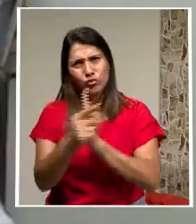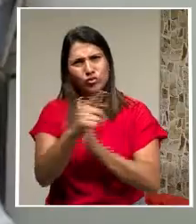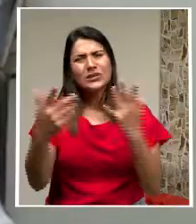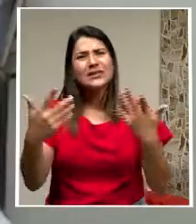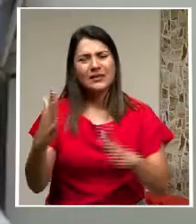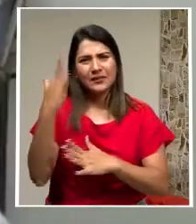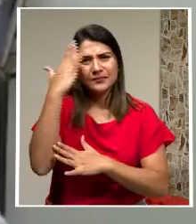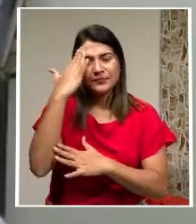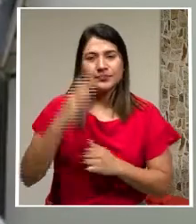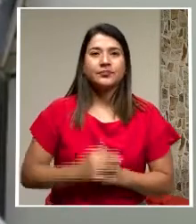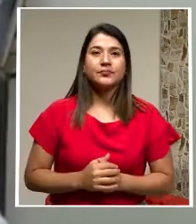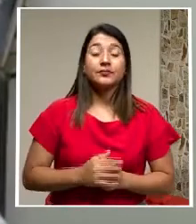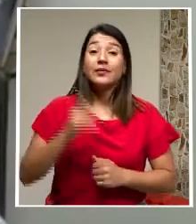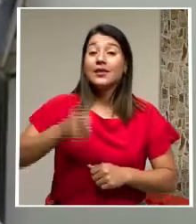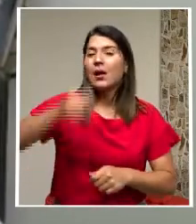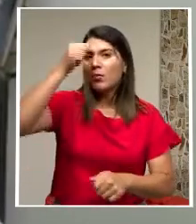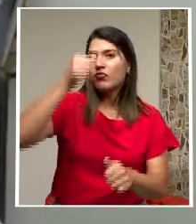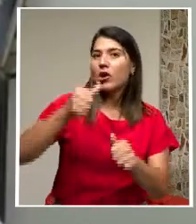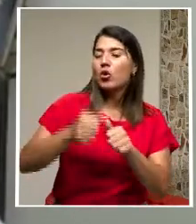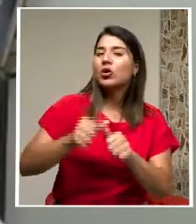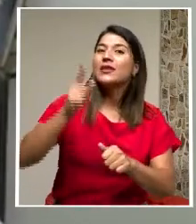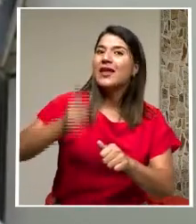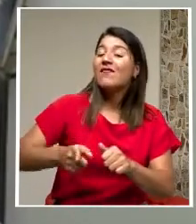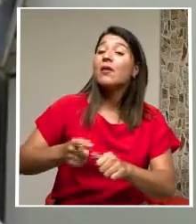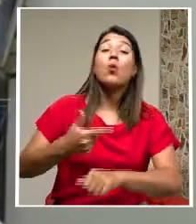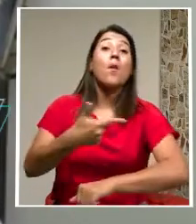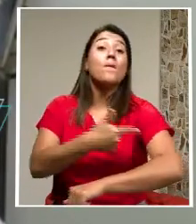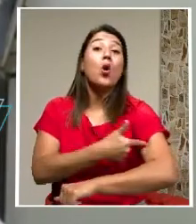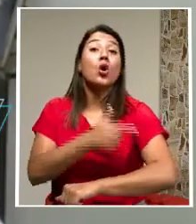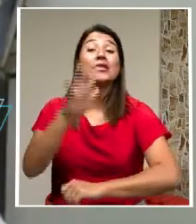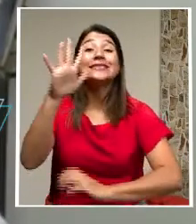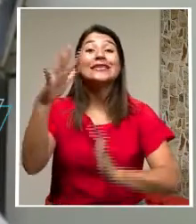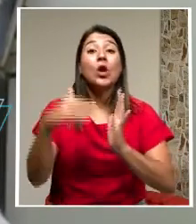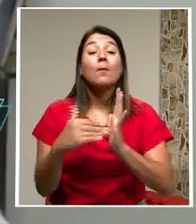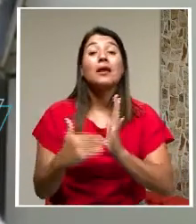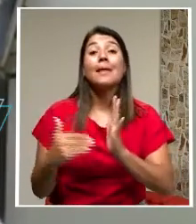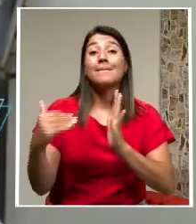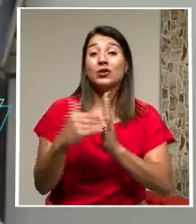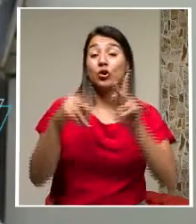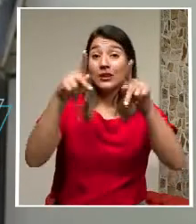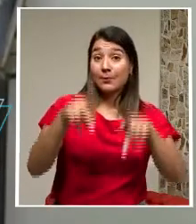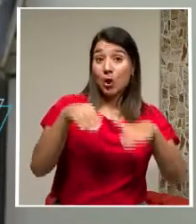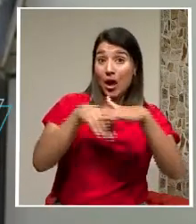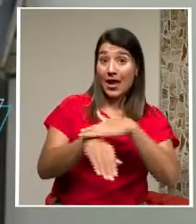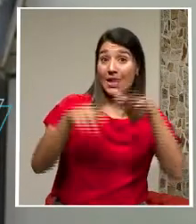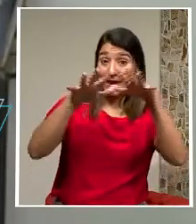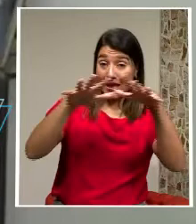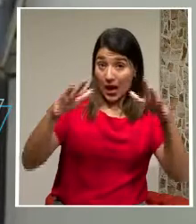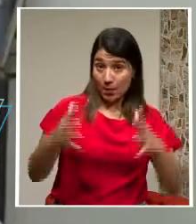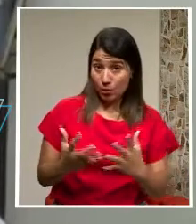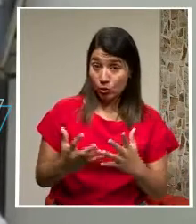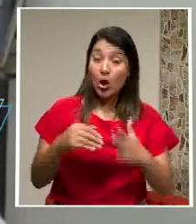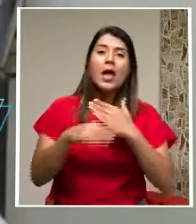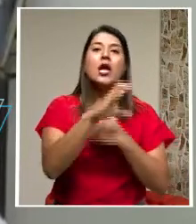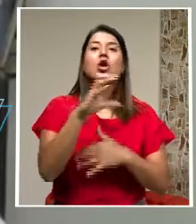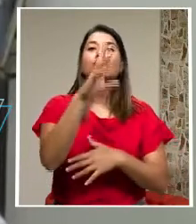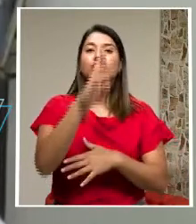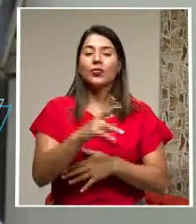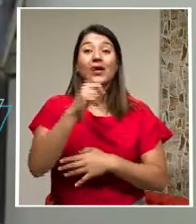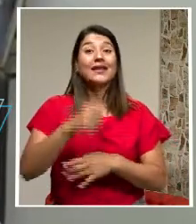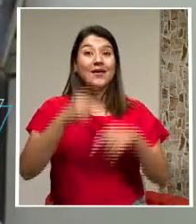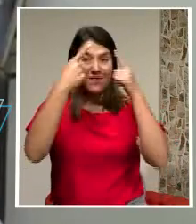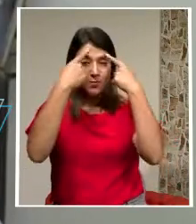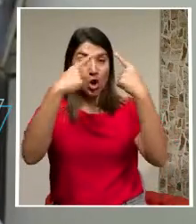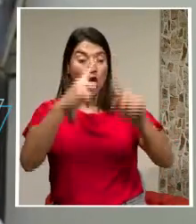Hay que recordar Que tenemos que llegar A vacunar Más de 5 mil Millones de personas En el mundo En el caso De Costa Rica Tenemos que llegar A